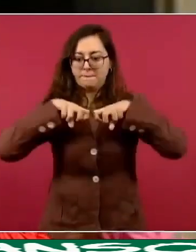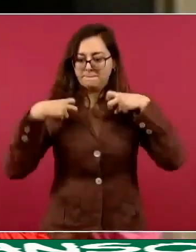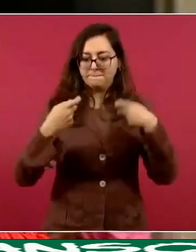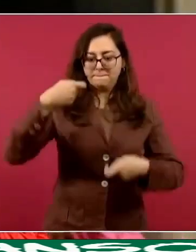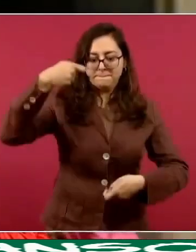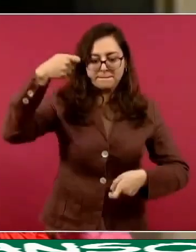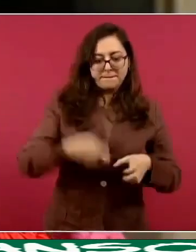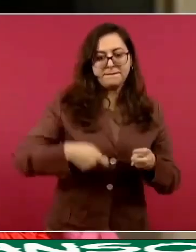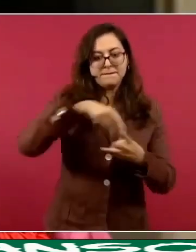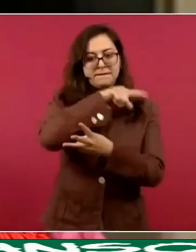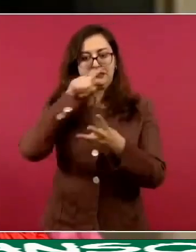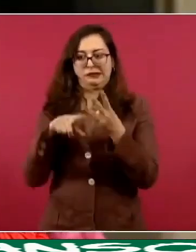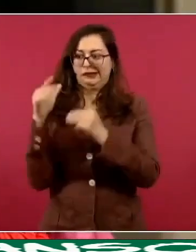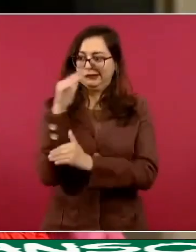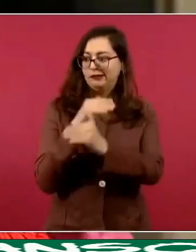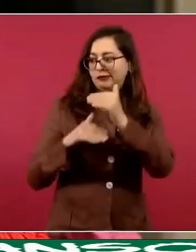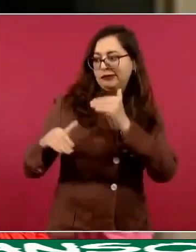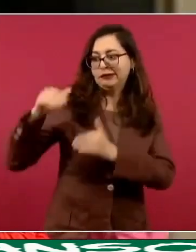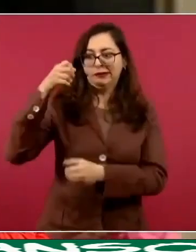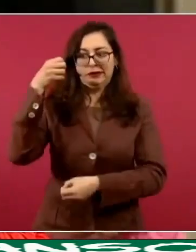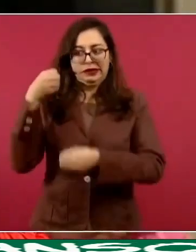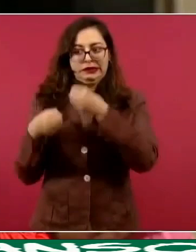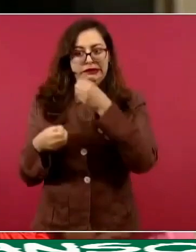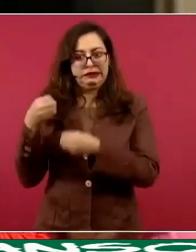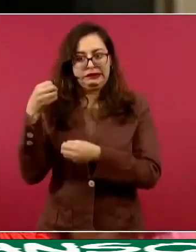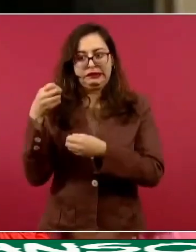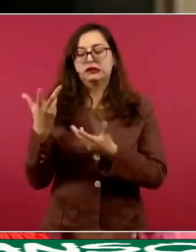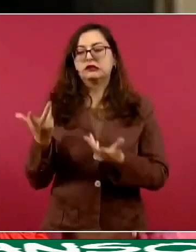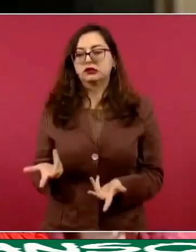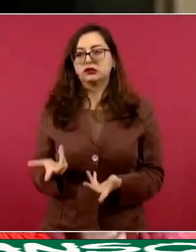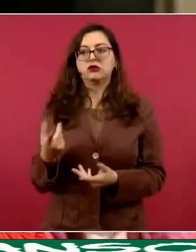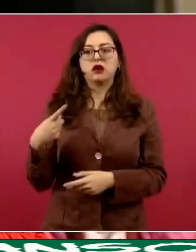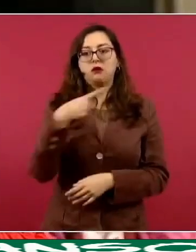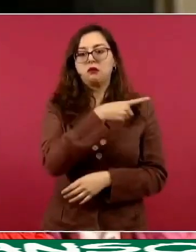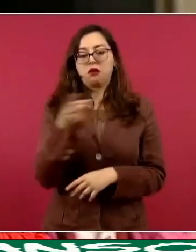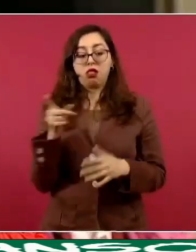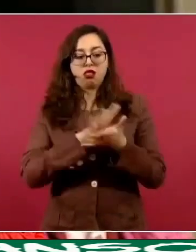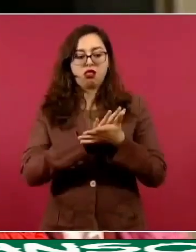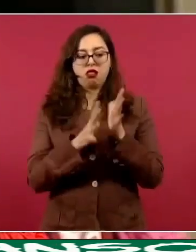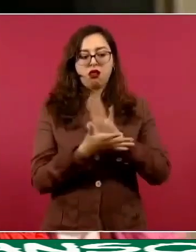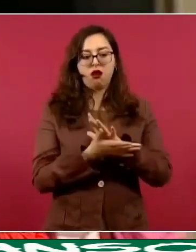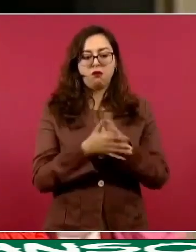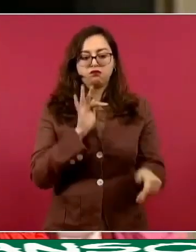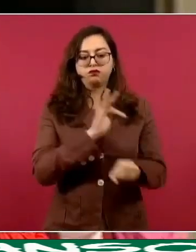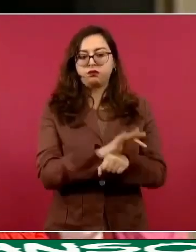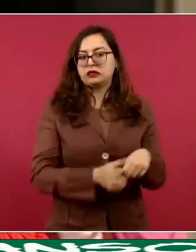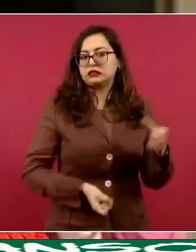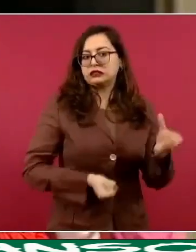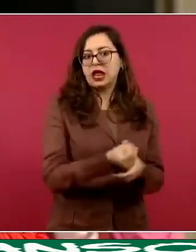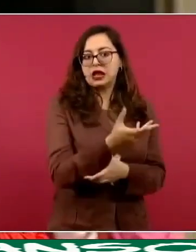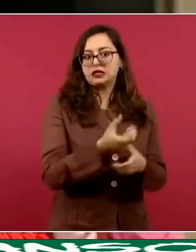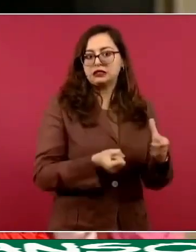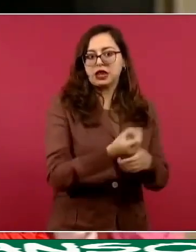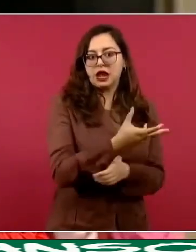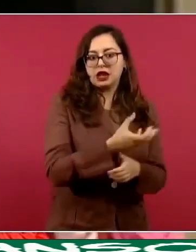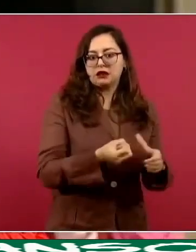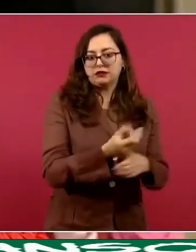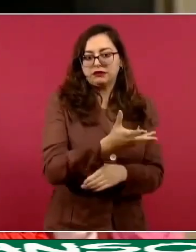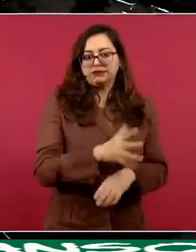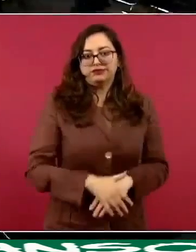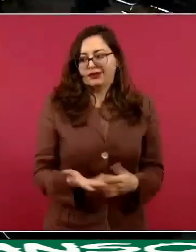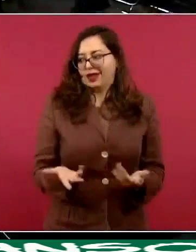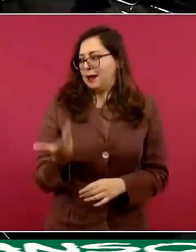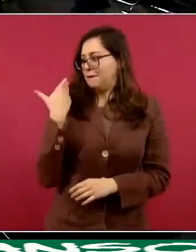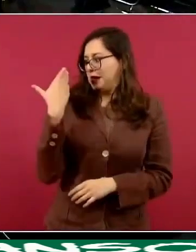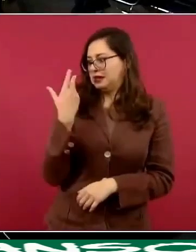estos criminales. Hay un caso terrible que ocurrió apenas hace unas semanas del segundo al mando del Cártel